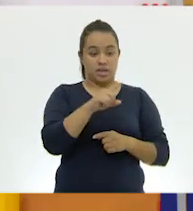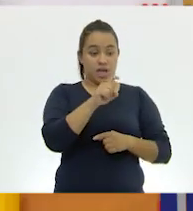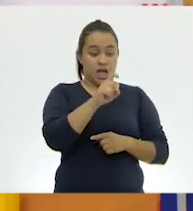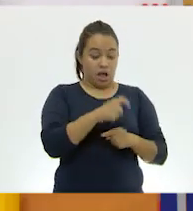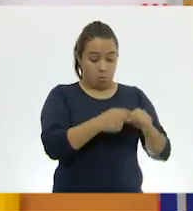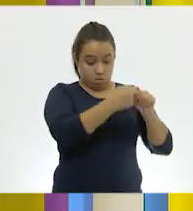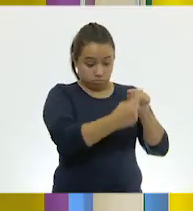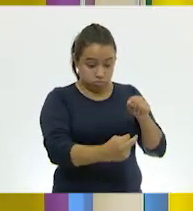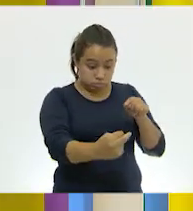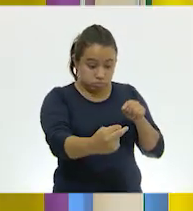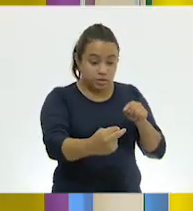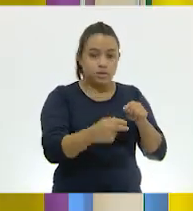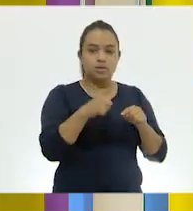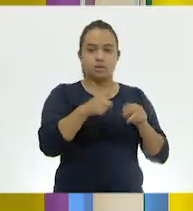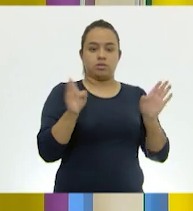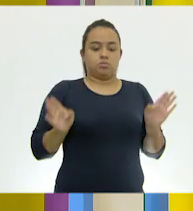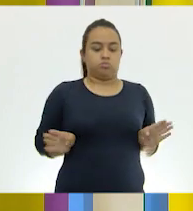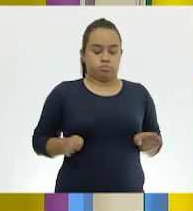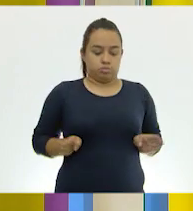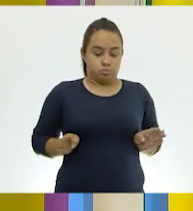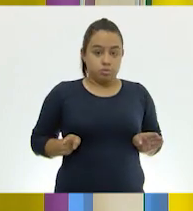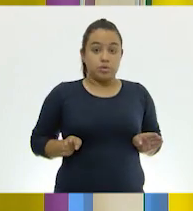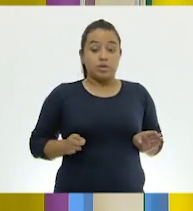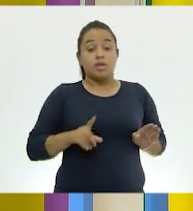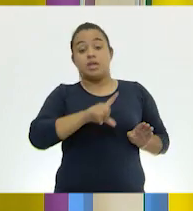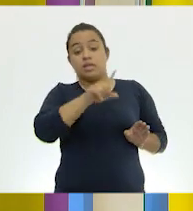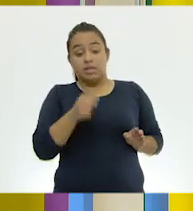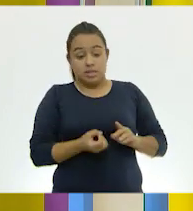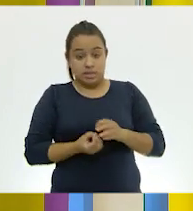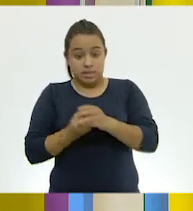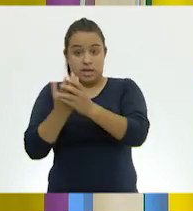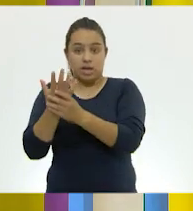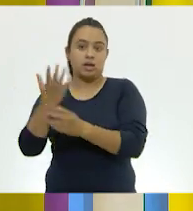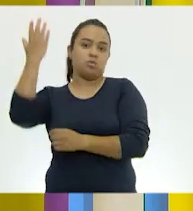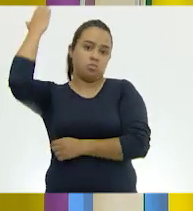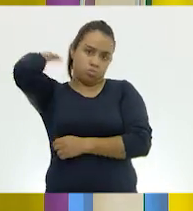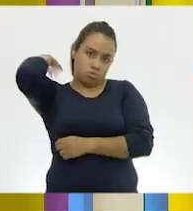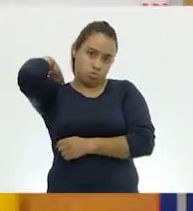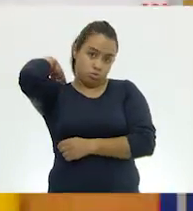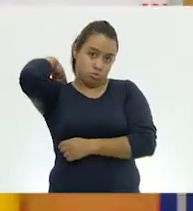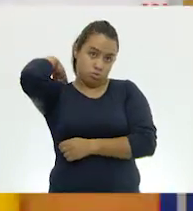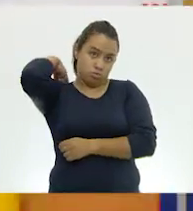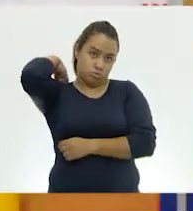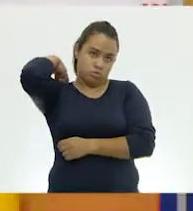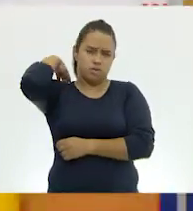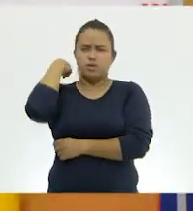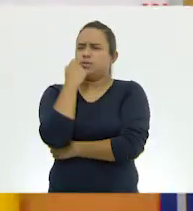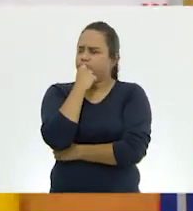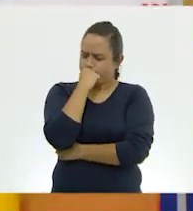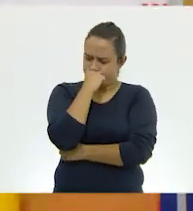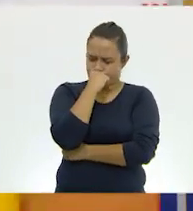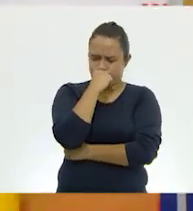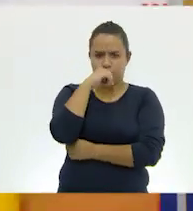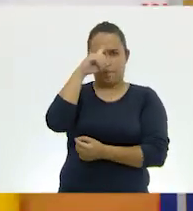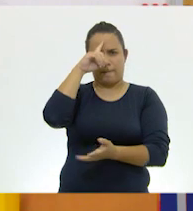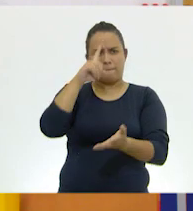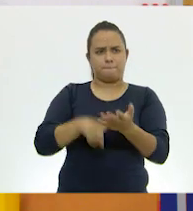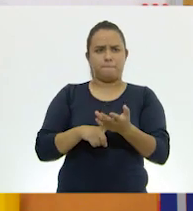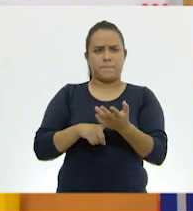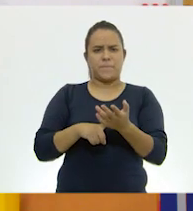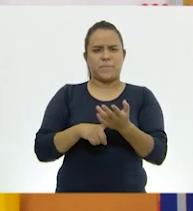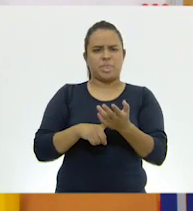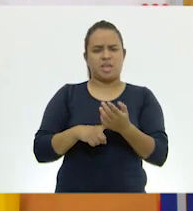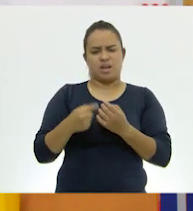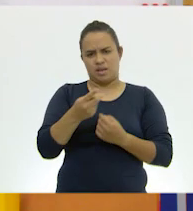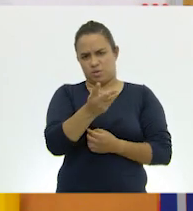a nadar, entonces usan sus branquias. Cuando salen, entonces ya usan sus pulmones, ¿no? Ah, creo que con el resto de la